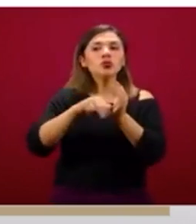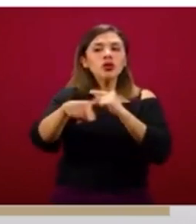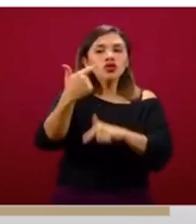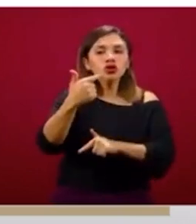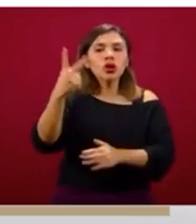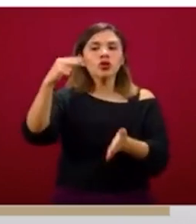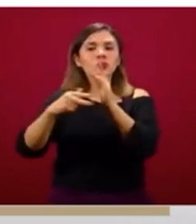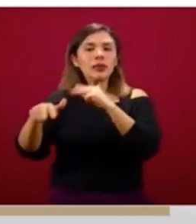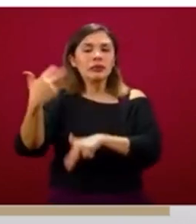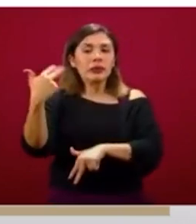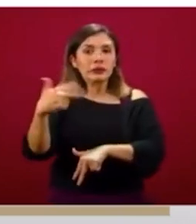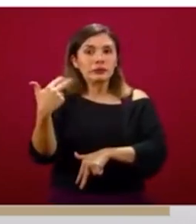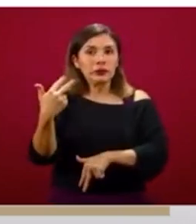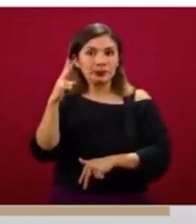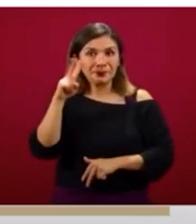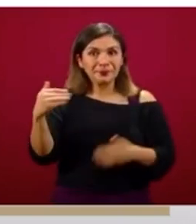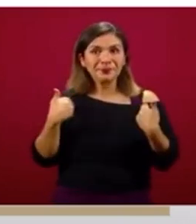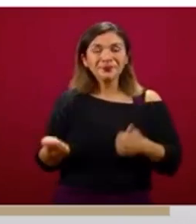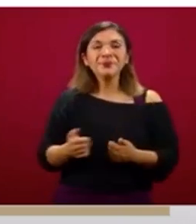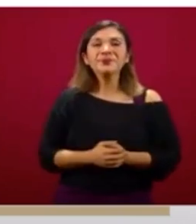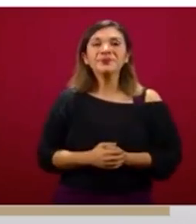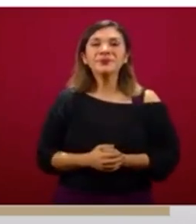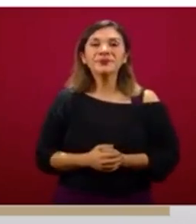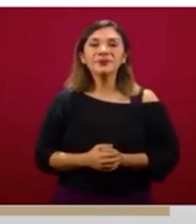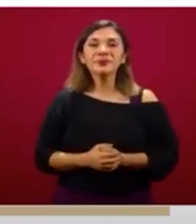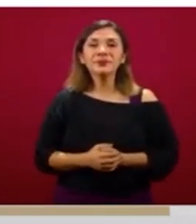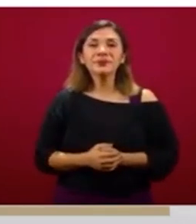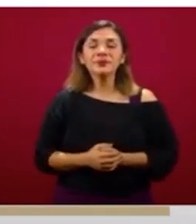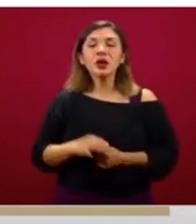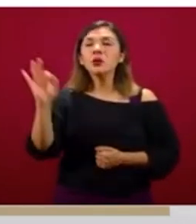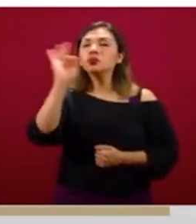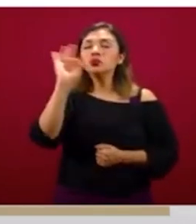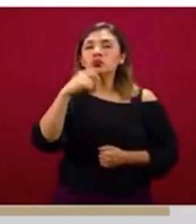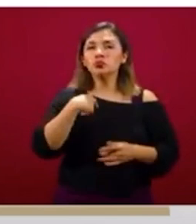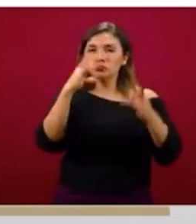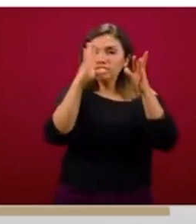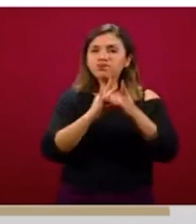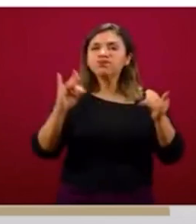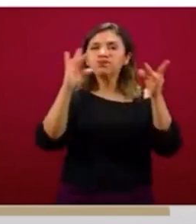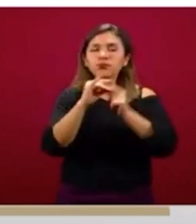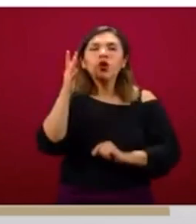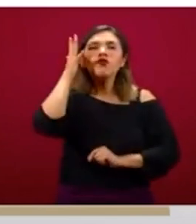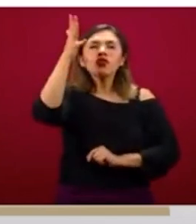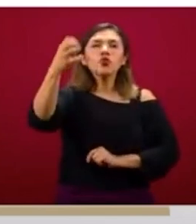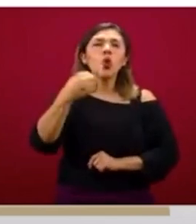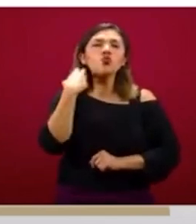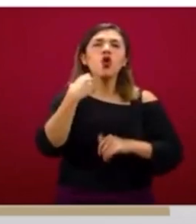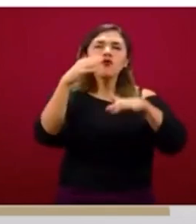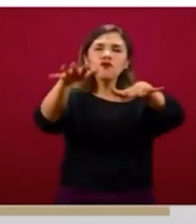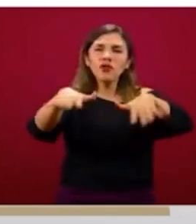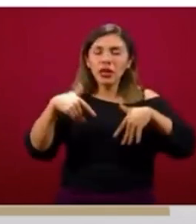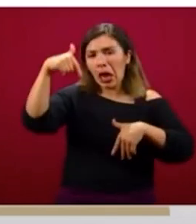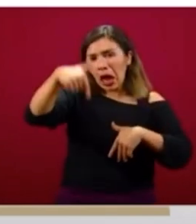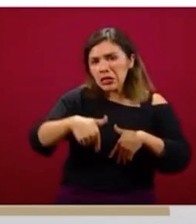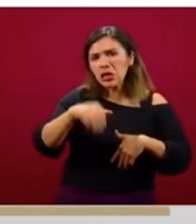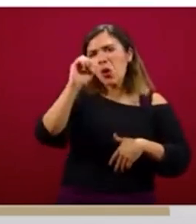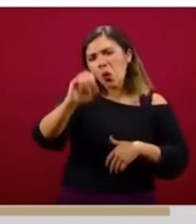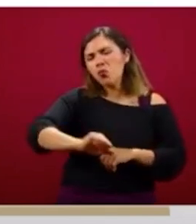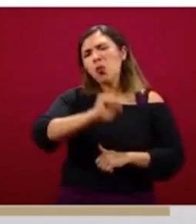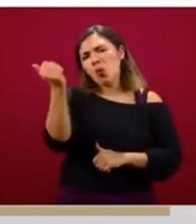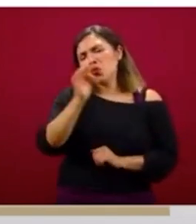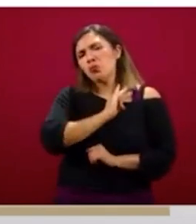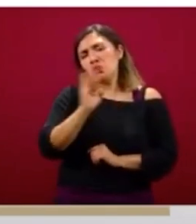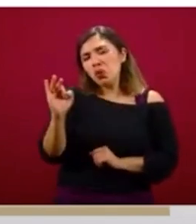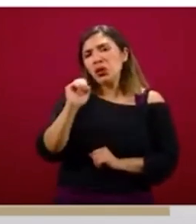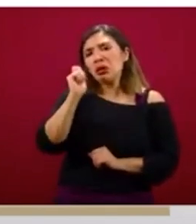2003. La siguiente, solamente para cuando estemos hablando y en las futuras conferencias de prensa, tal vez no en este escenario, pero sí